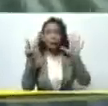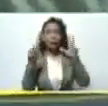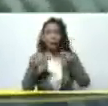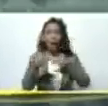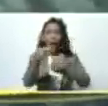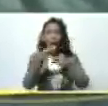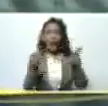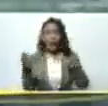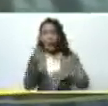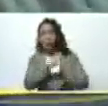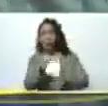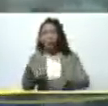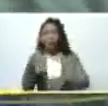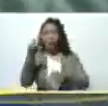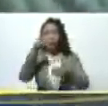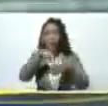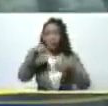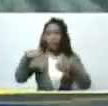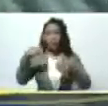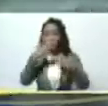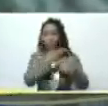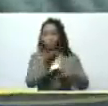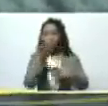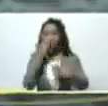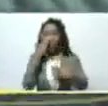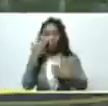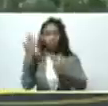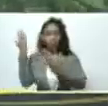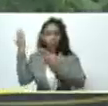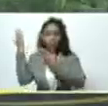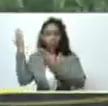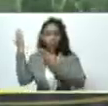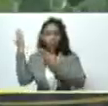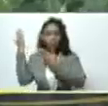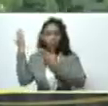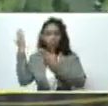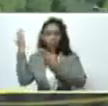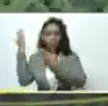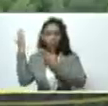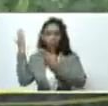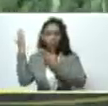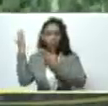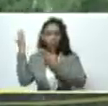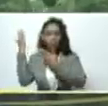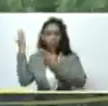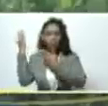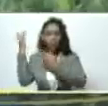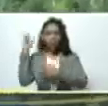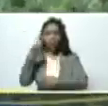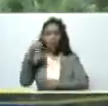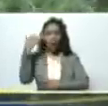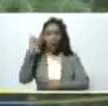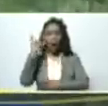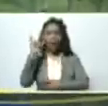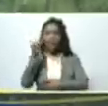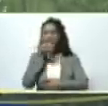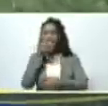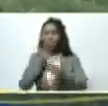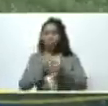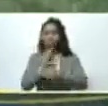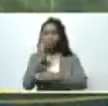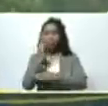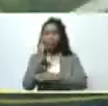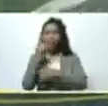aproximadamente de cebollín como usted muy bien puede ver presidente también contamos con cilantro presidente